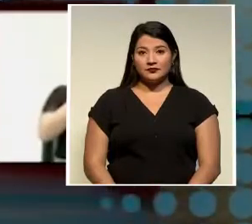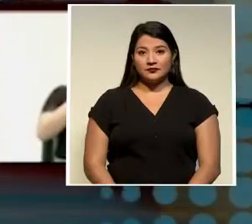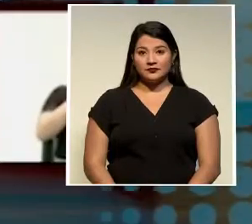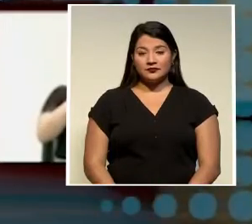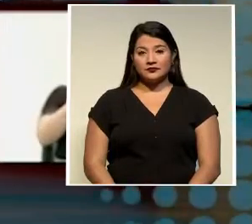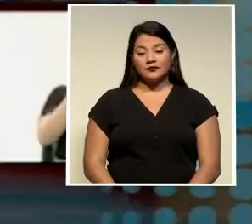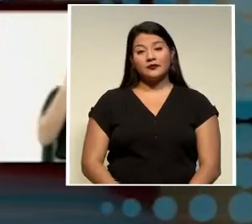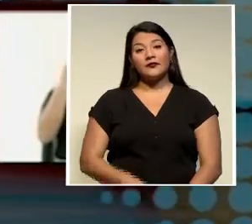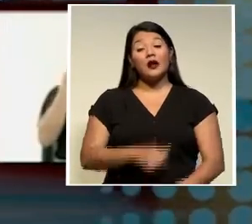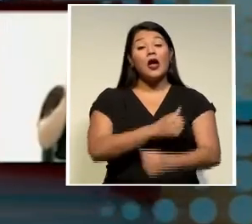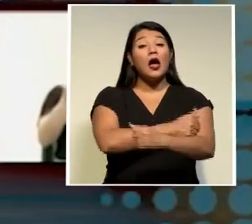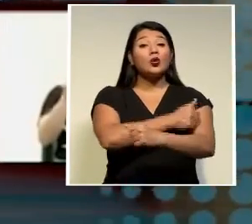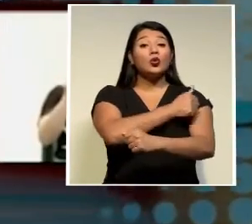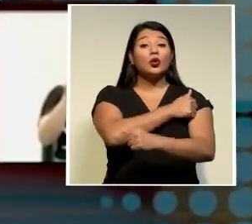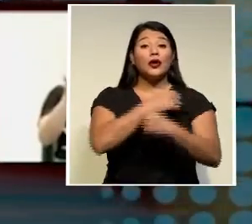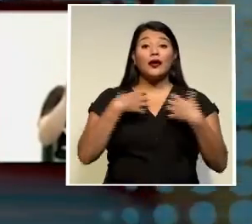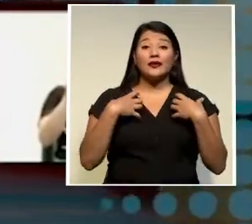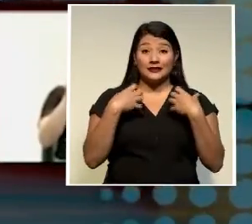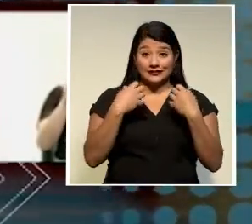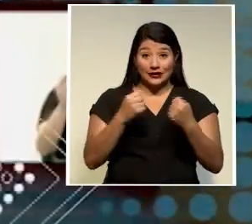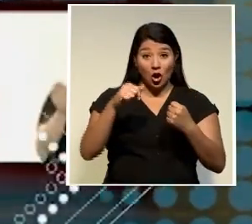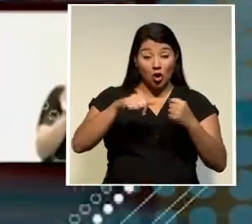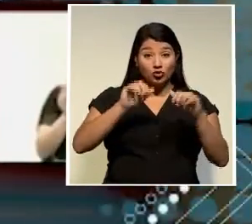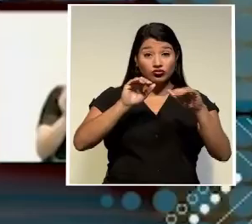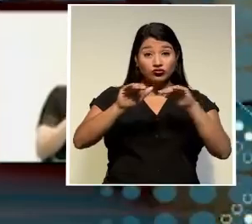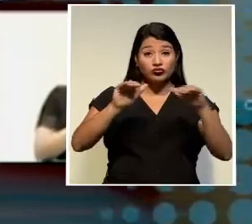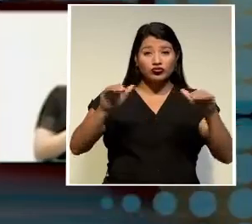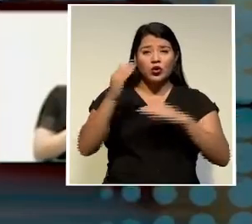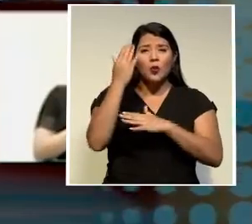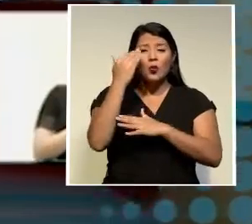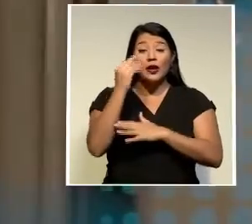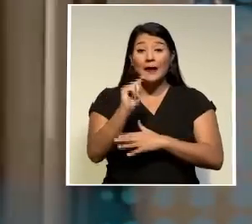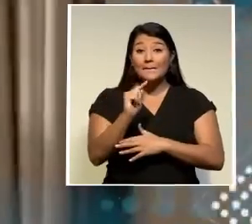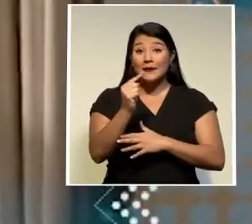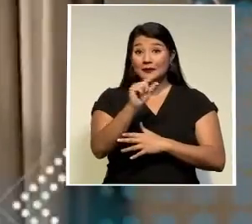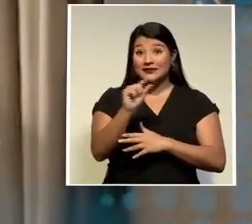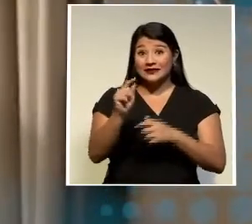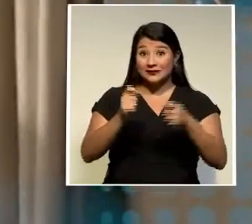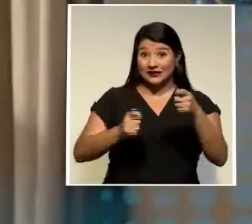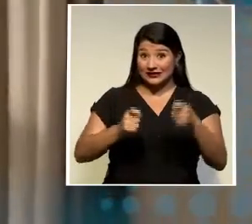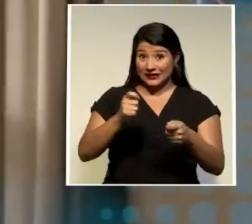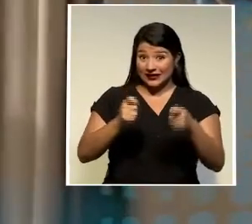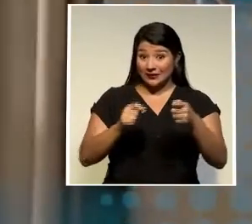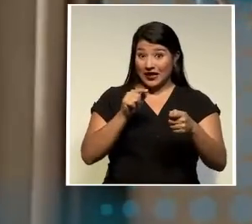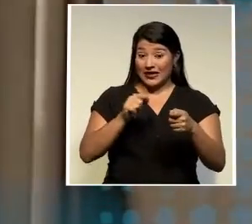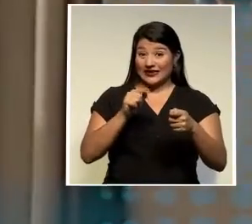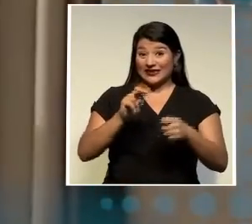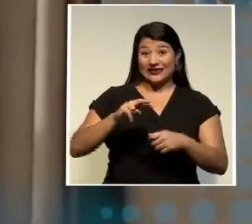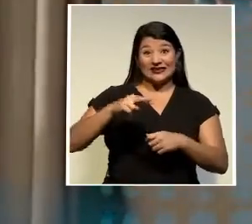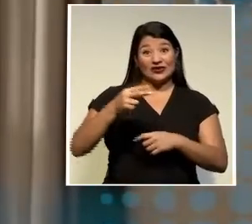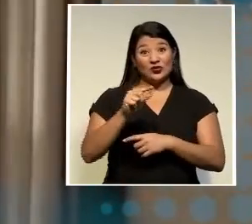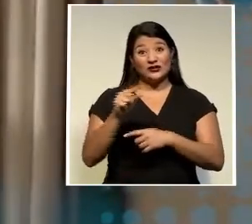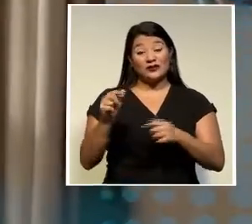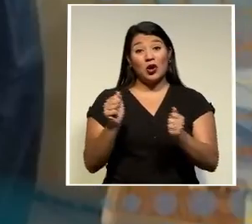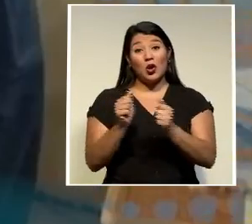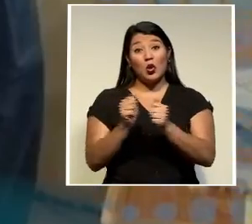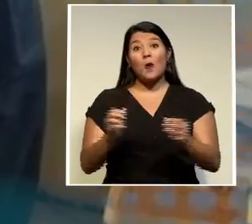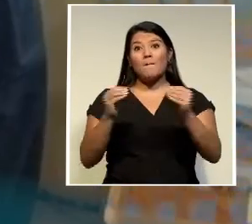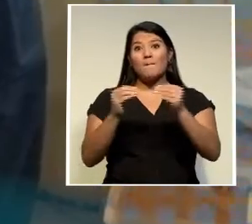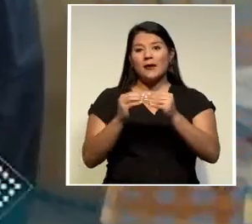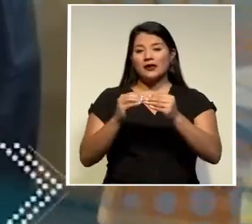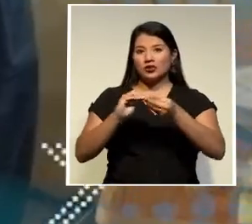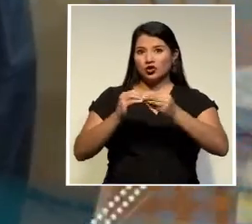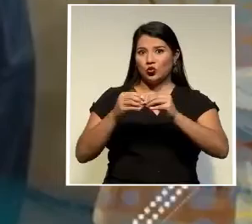Las autoridades de salud hicieron un llamado de atención porque la primera semana de septiembre se convirtió en la segunda con más cantidad de casos